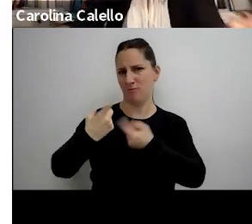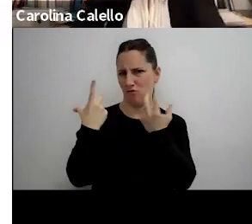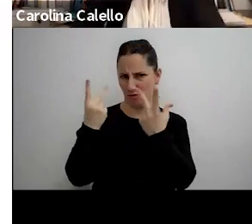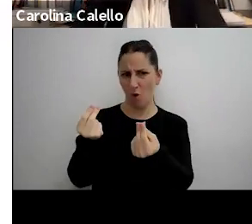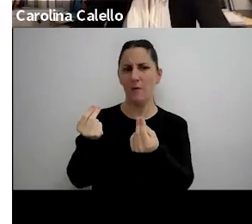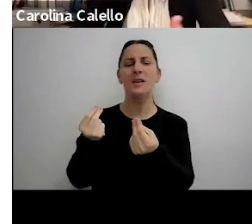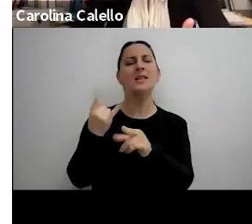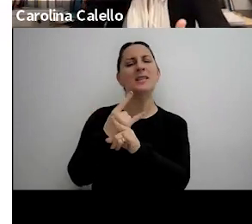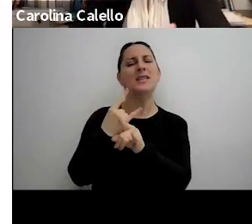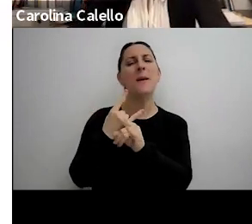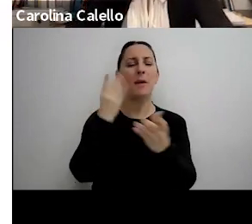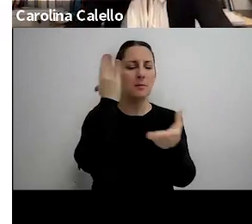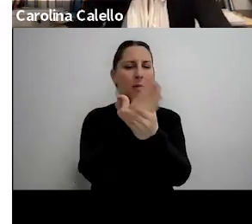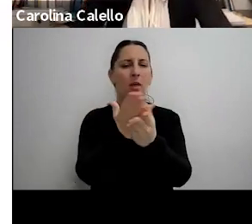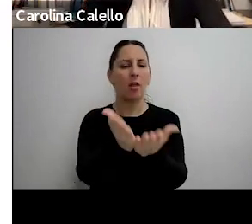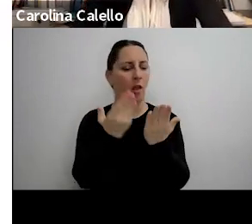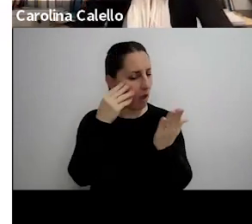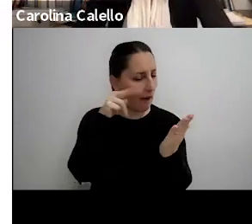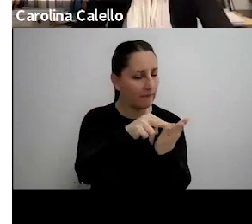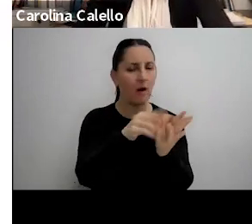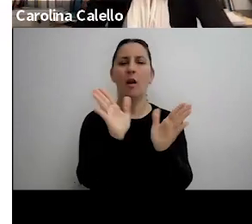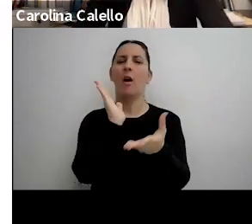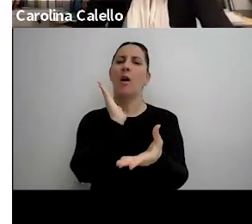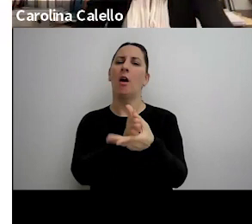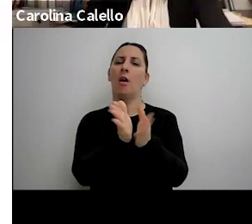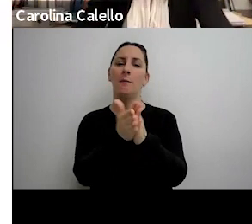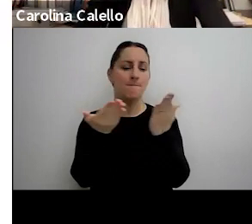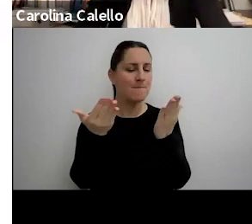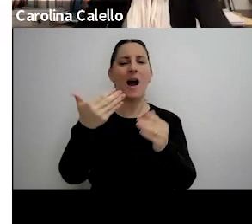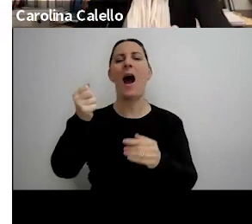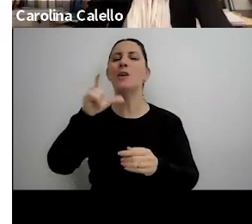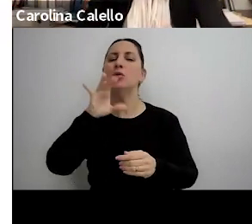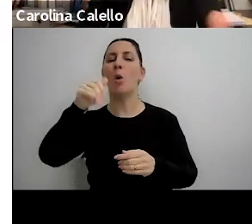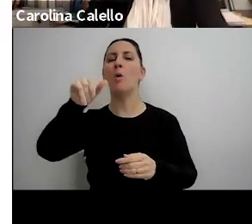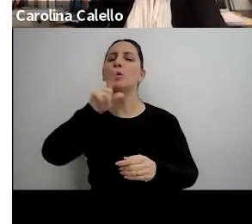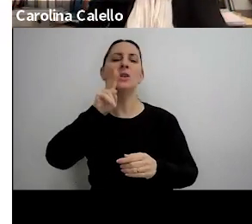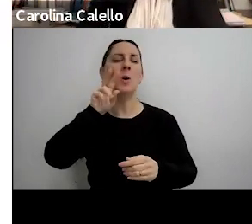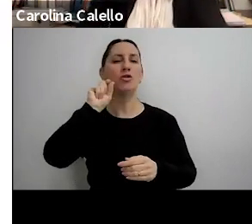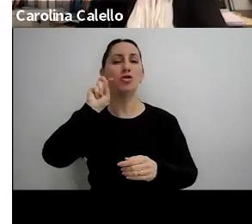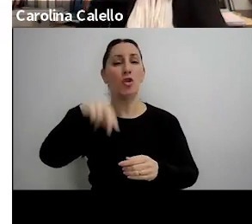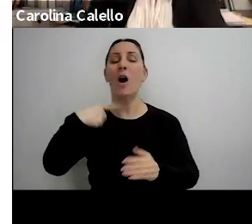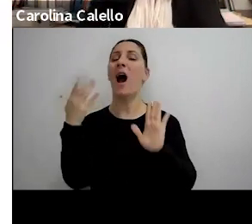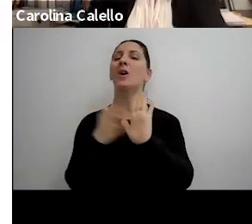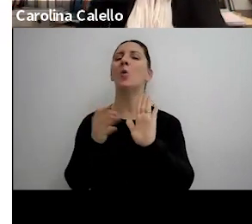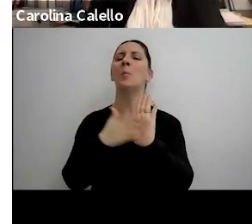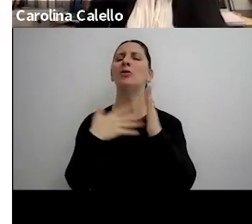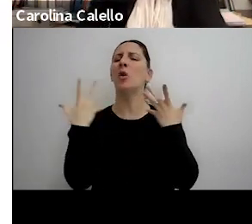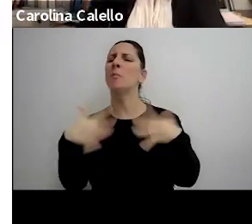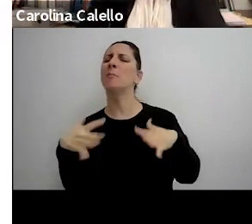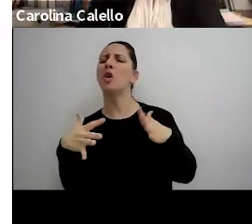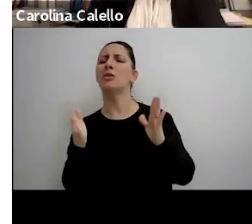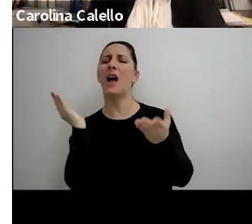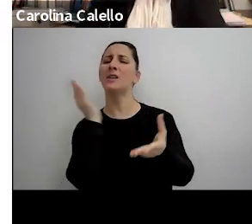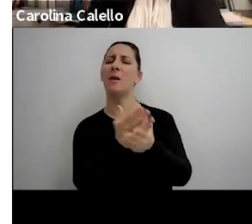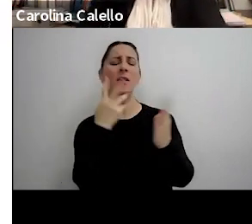recurrir al expediente o sea que el acto no esté motivado y que el argumento sea que total mirando el expediente